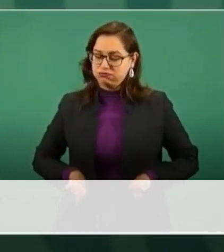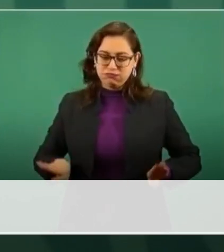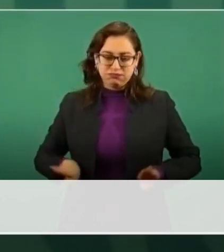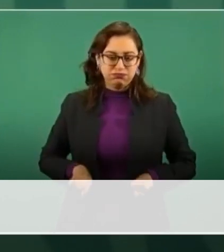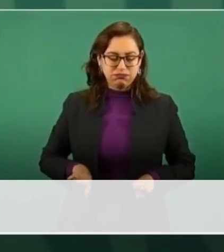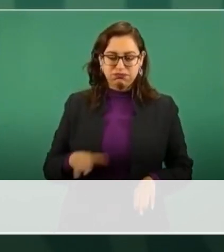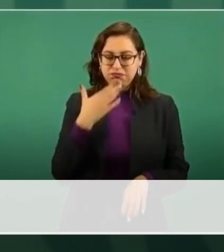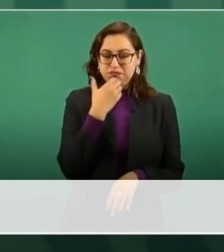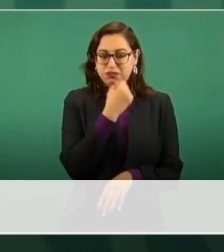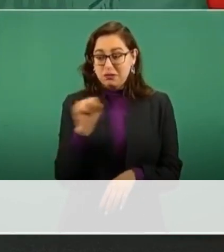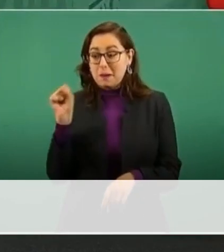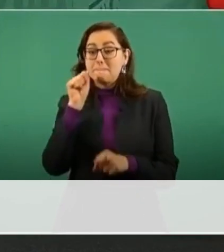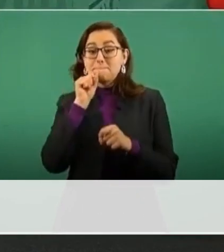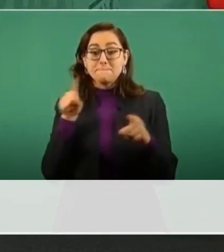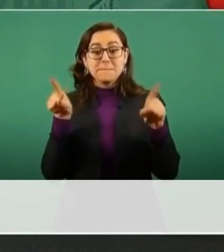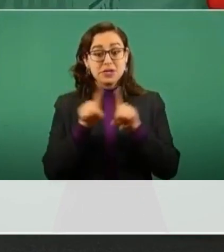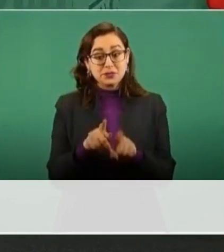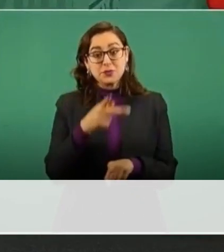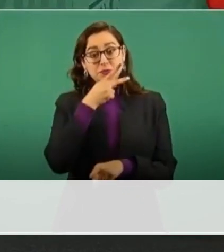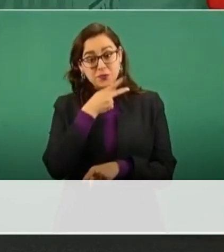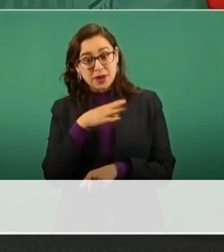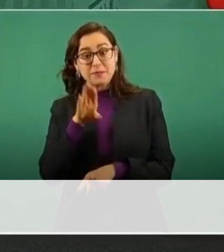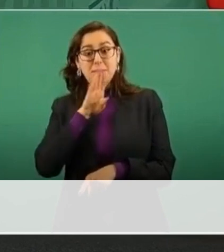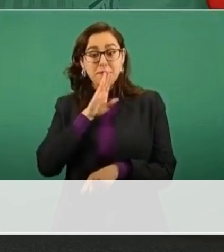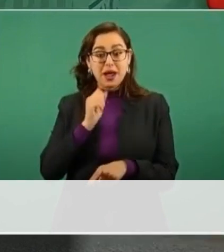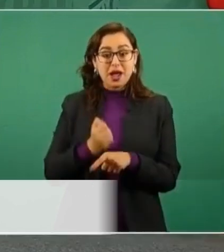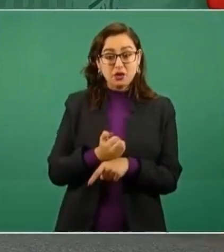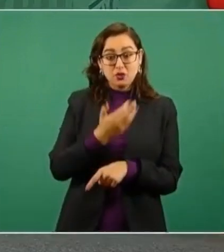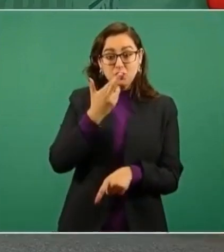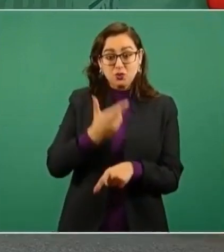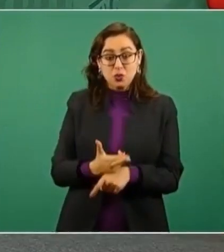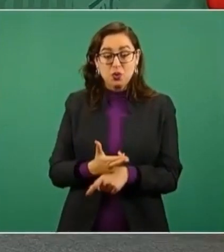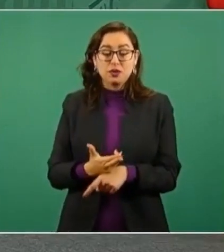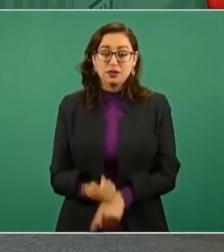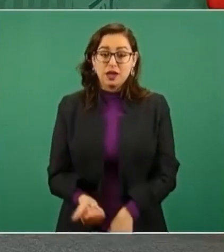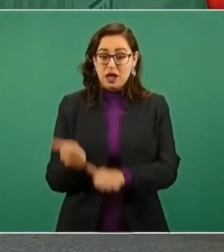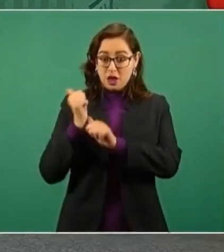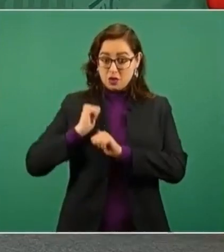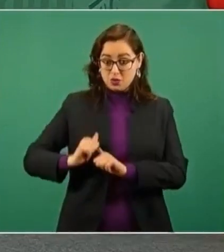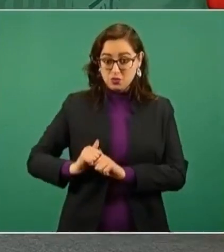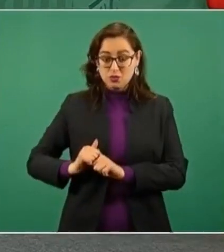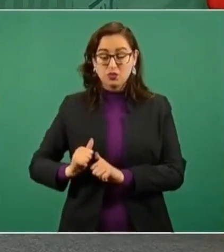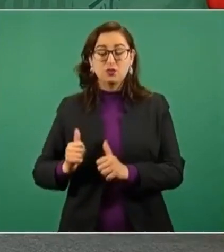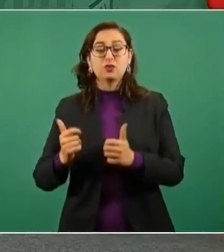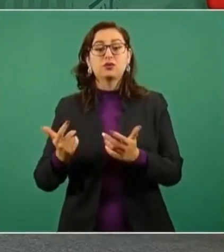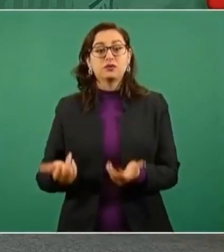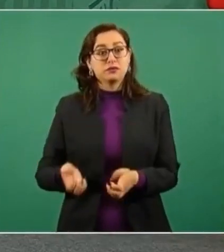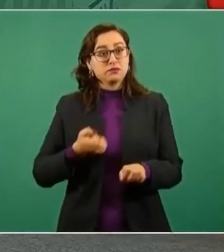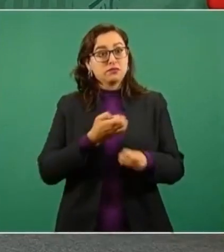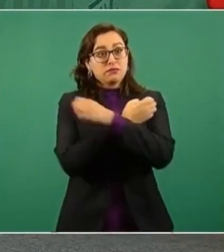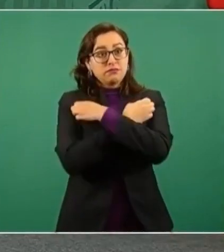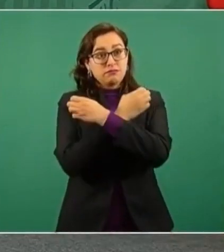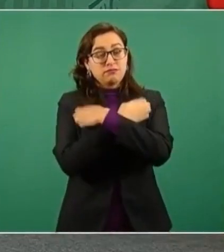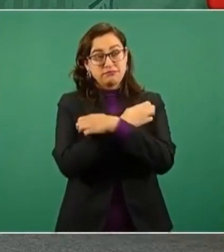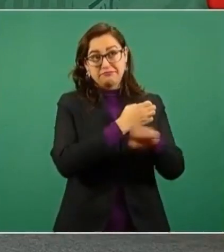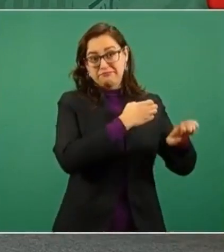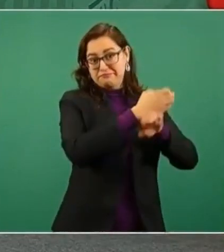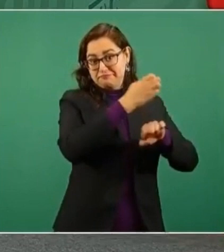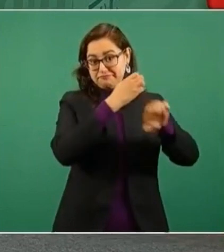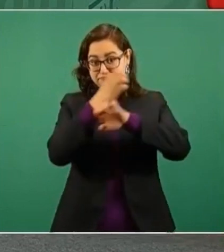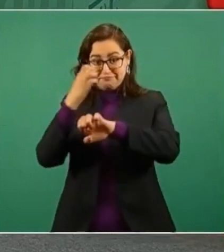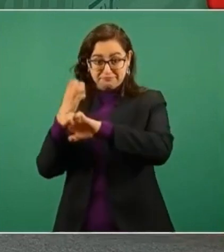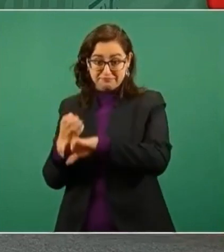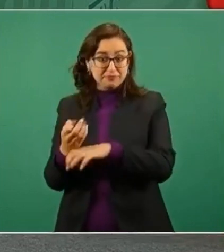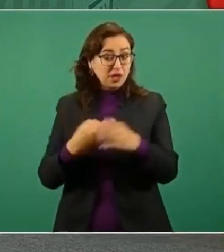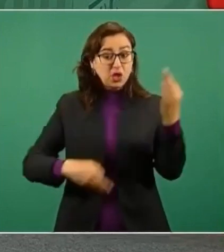como a los tutores y tutoras, a las autoridades gubernamentales y educativas de los estados, en fin, a